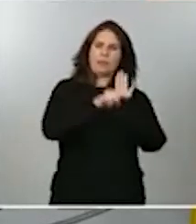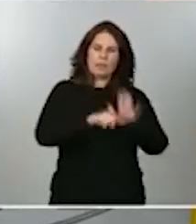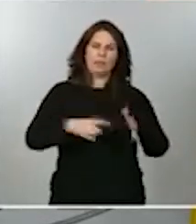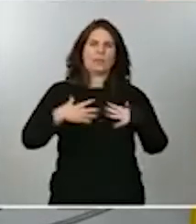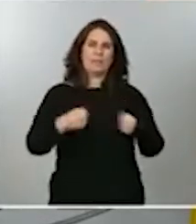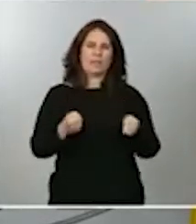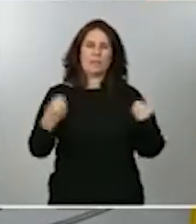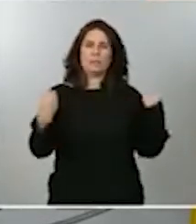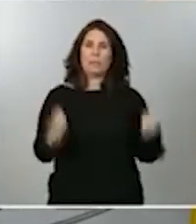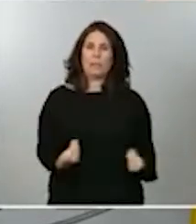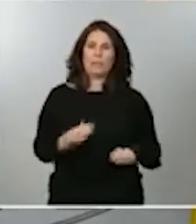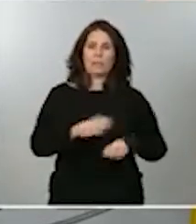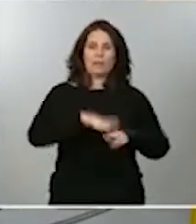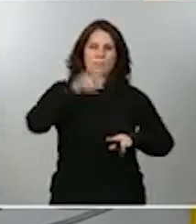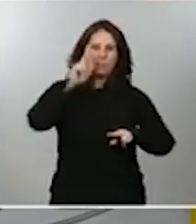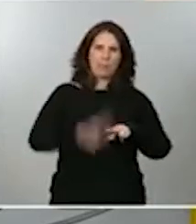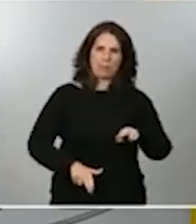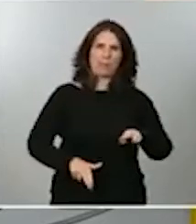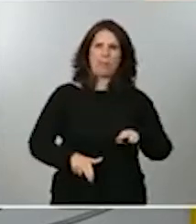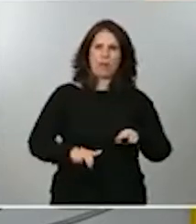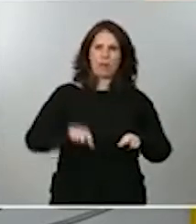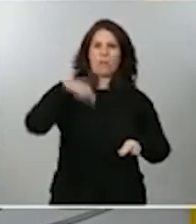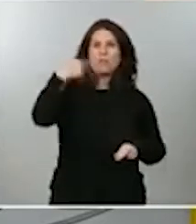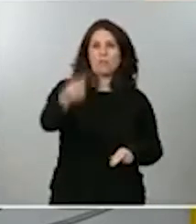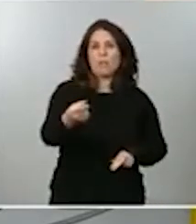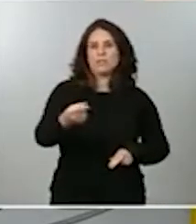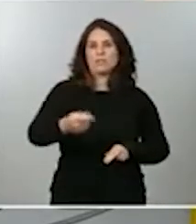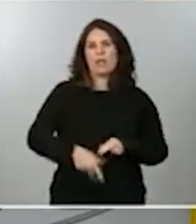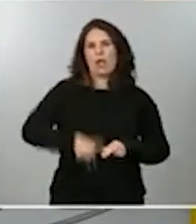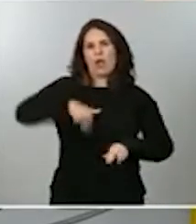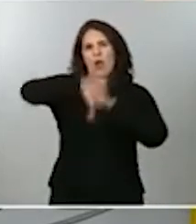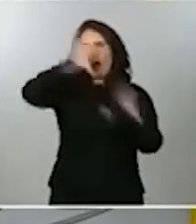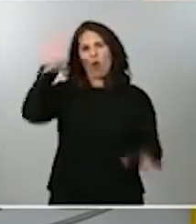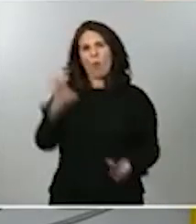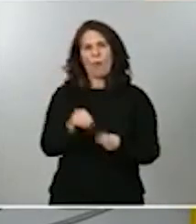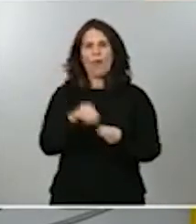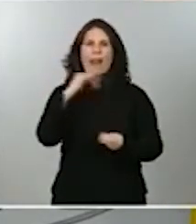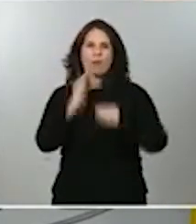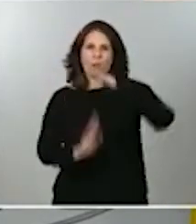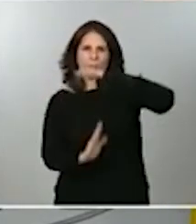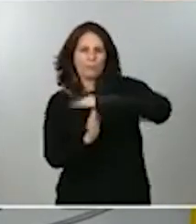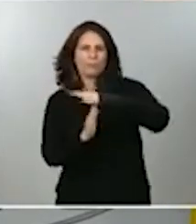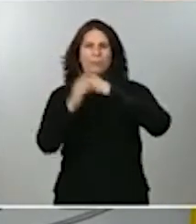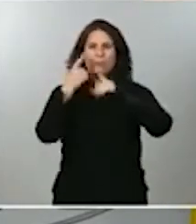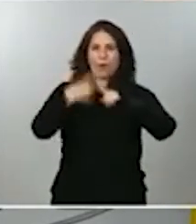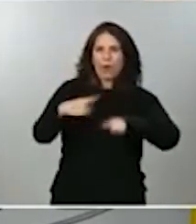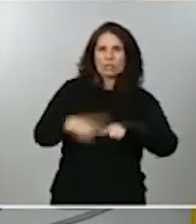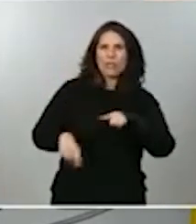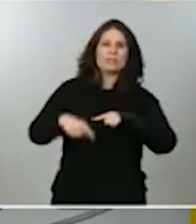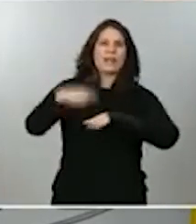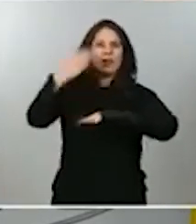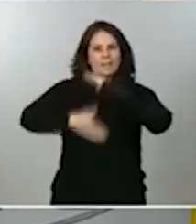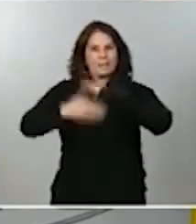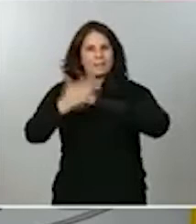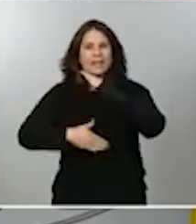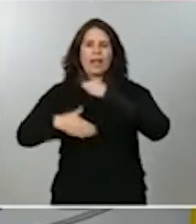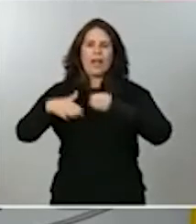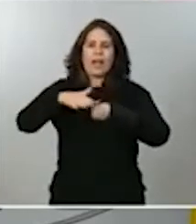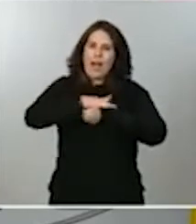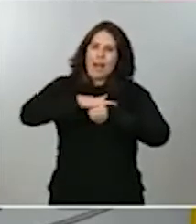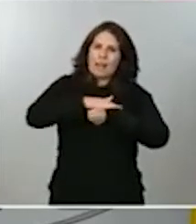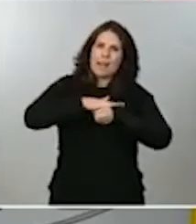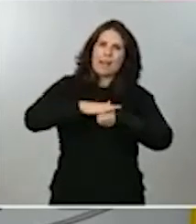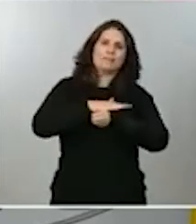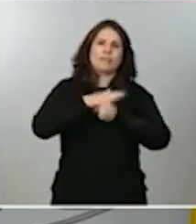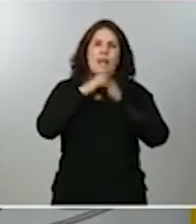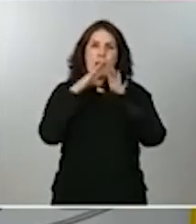prevenir el que haya que hacerlo a nivel más global y, por tanto, para que se restrinja a aquellas áreas donde, en este momento, la cifra